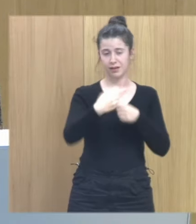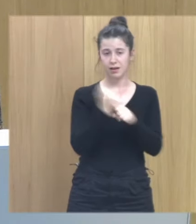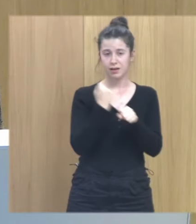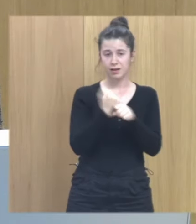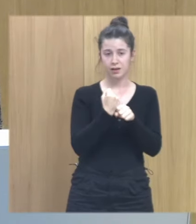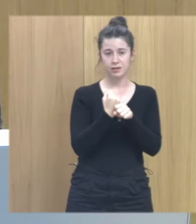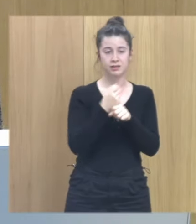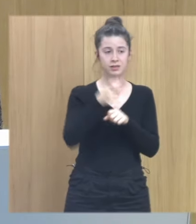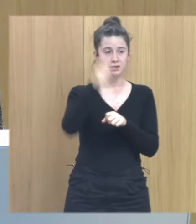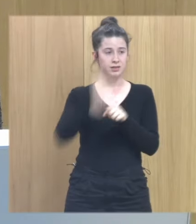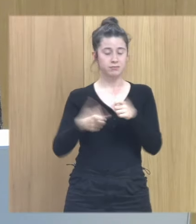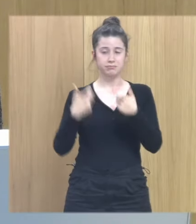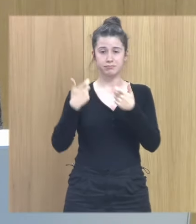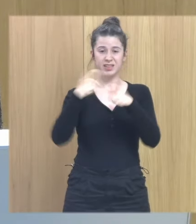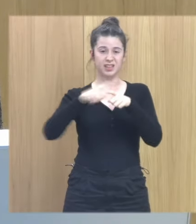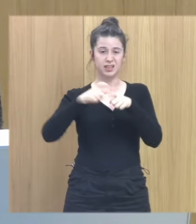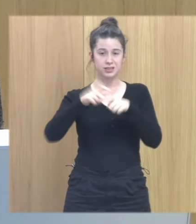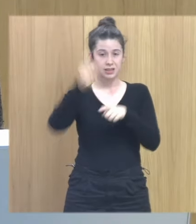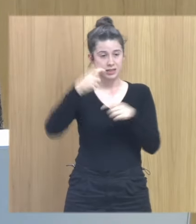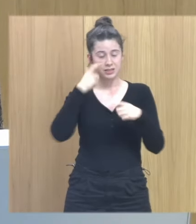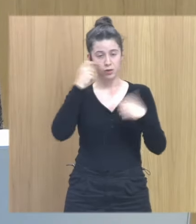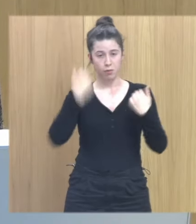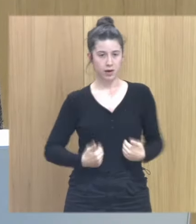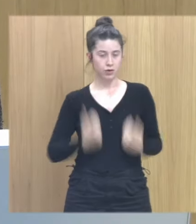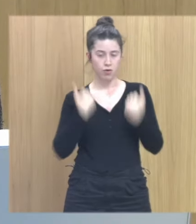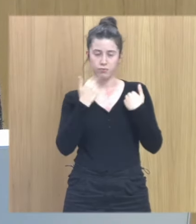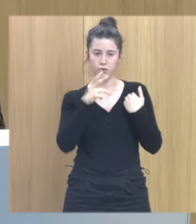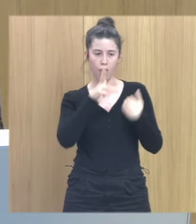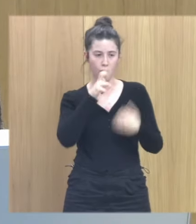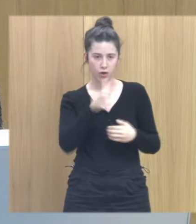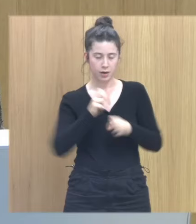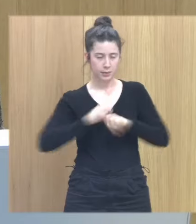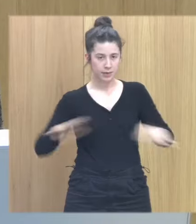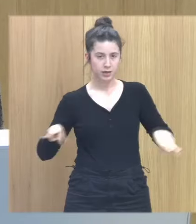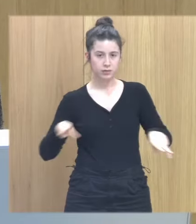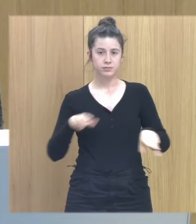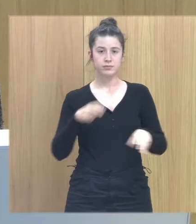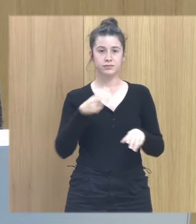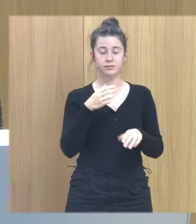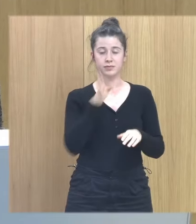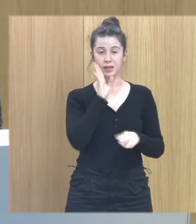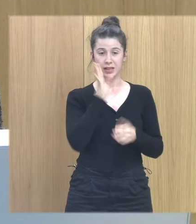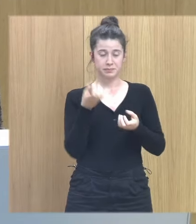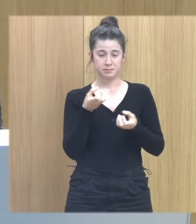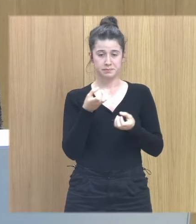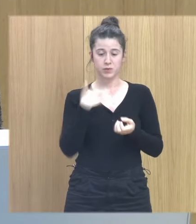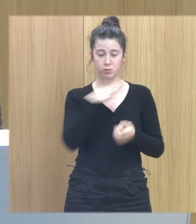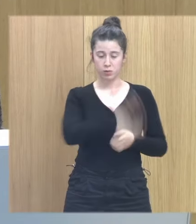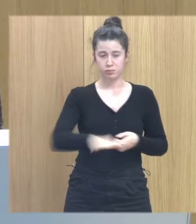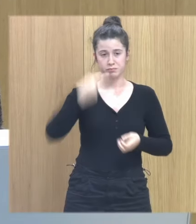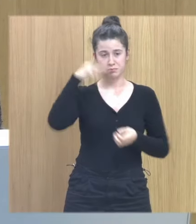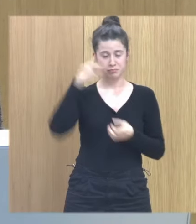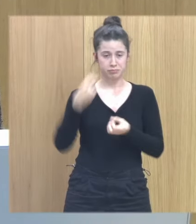espantosa del ser humano y lo que la gente es capaz de llegar a hacer a los niños y a las niñas así que mi visión del mundo y del ser humano no es una visión